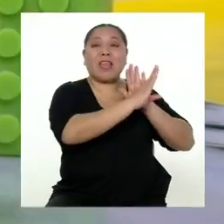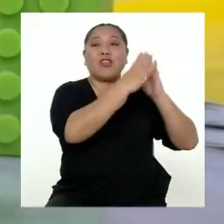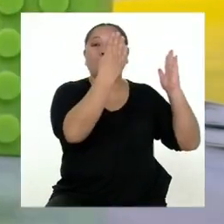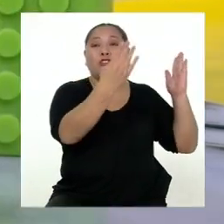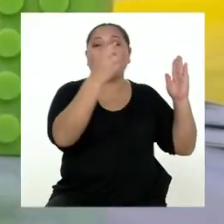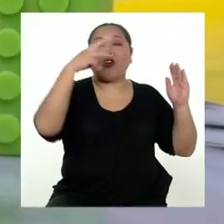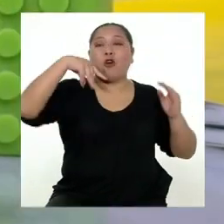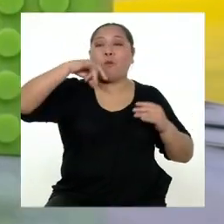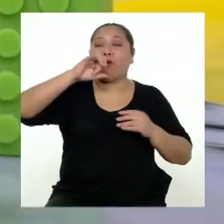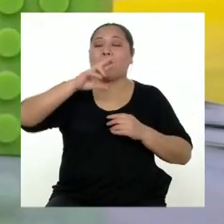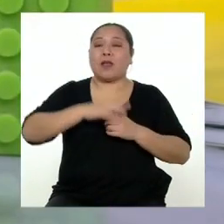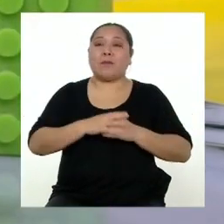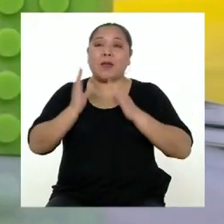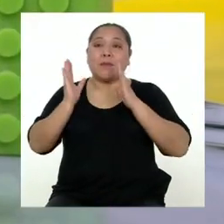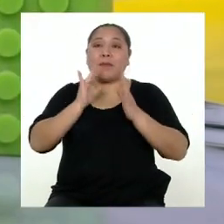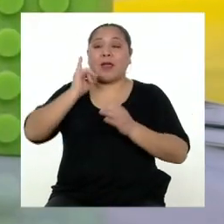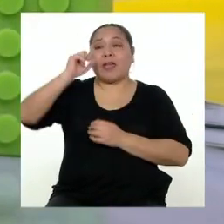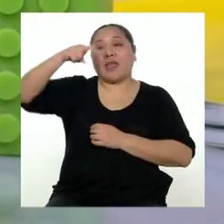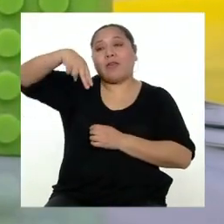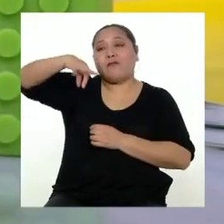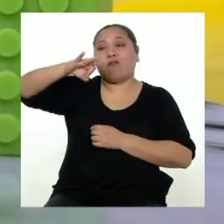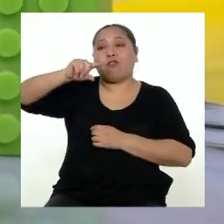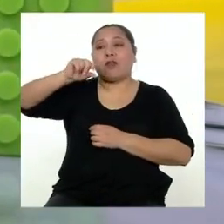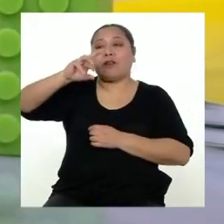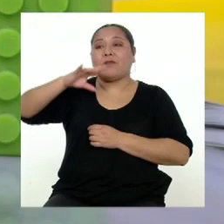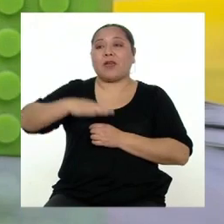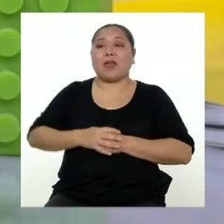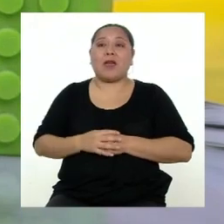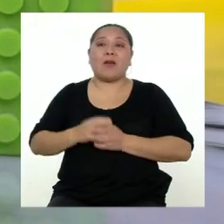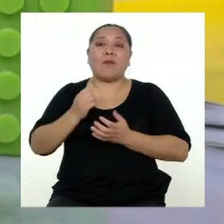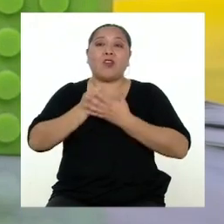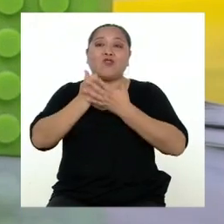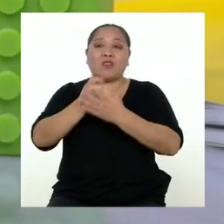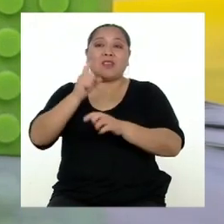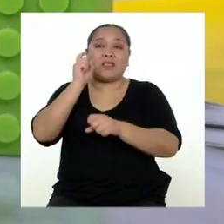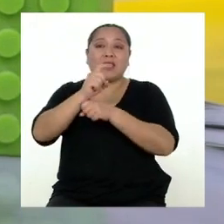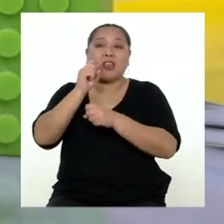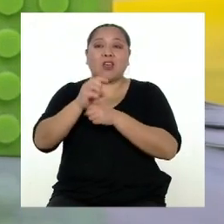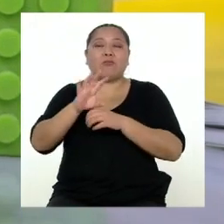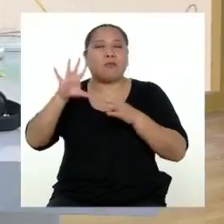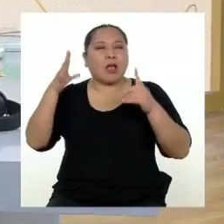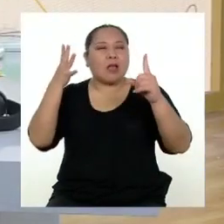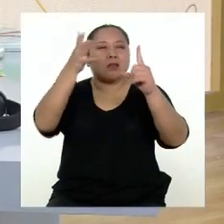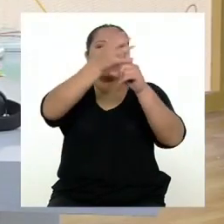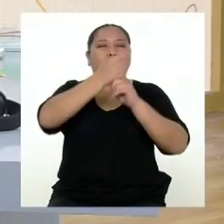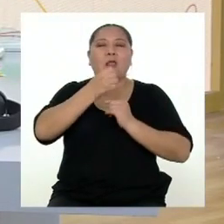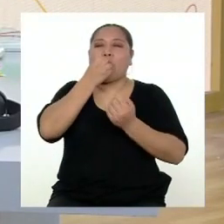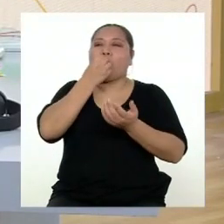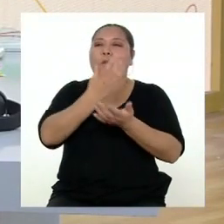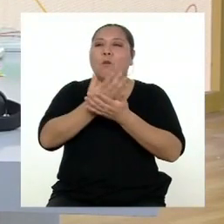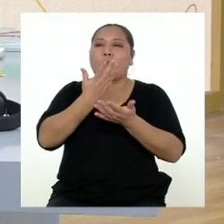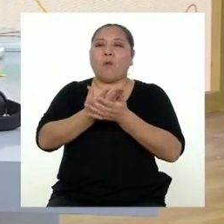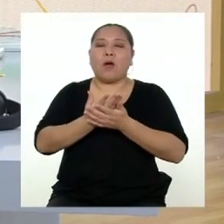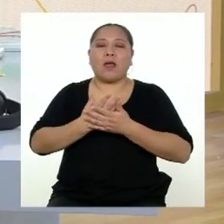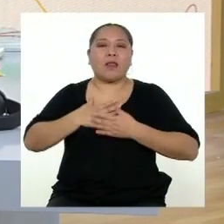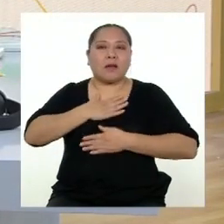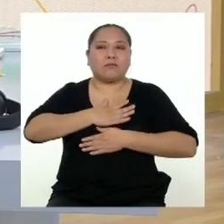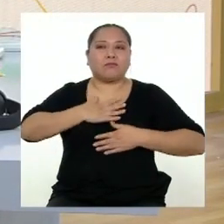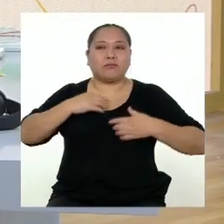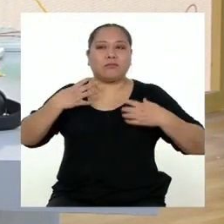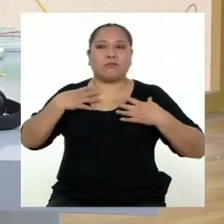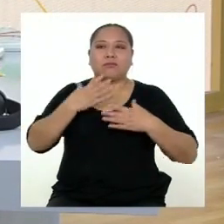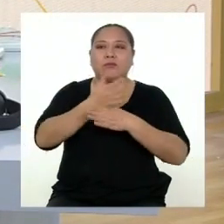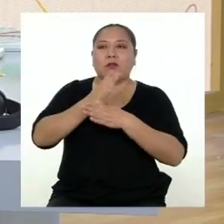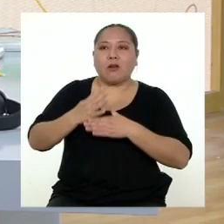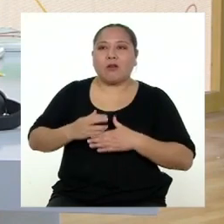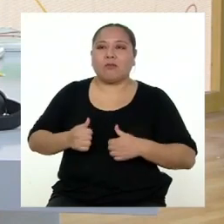Para elaborar una infografía que me ayude a enseñarte cómo lograr una buena convivencia. Tener una sana convivencia no es